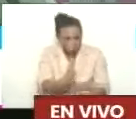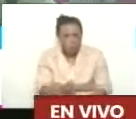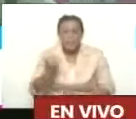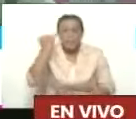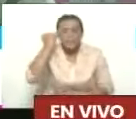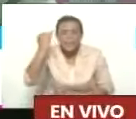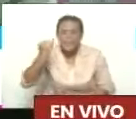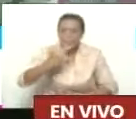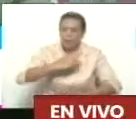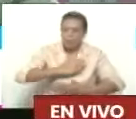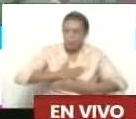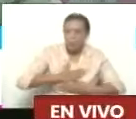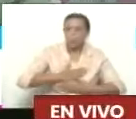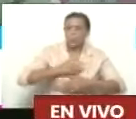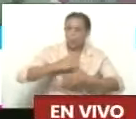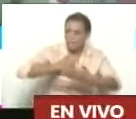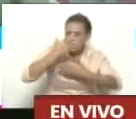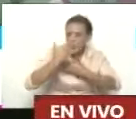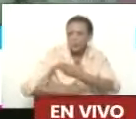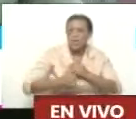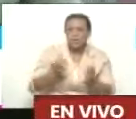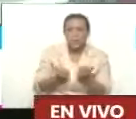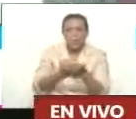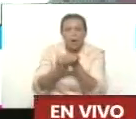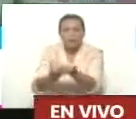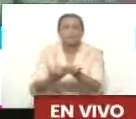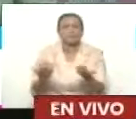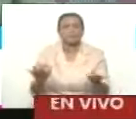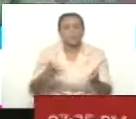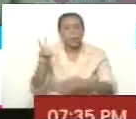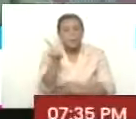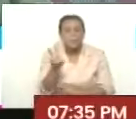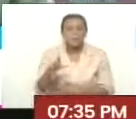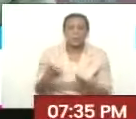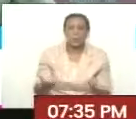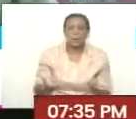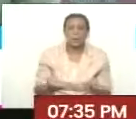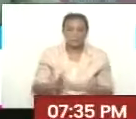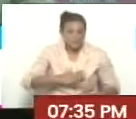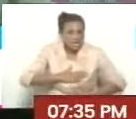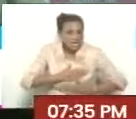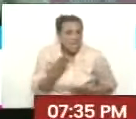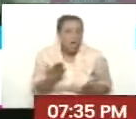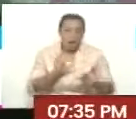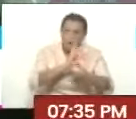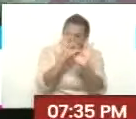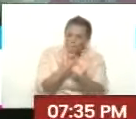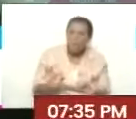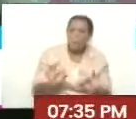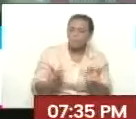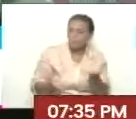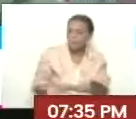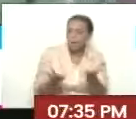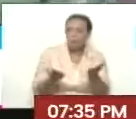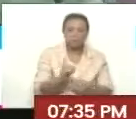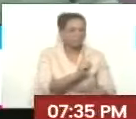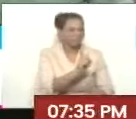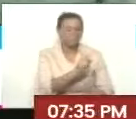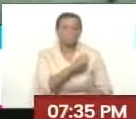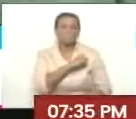una ideología, un proyecto para el país, que piensen al país, que quiera una alternativa para Venezuela. No,